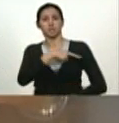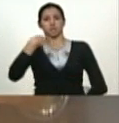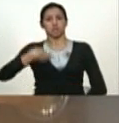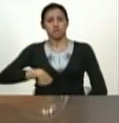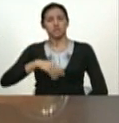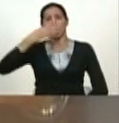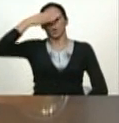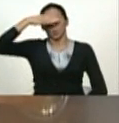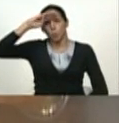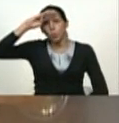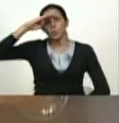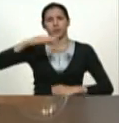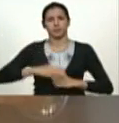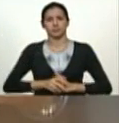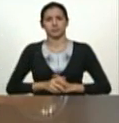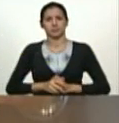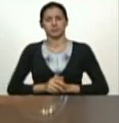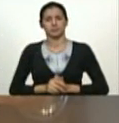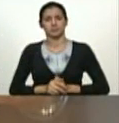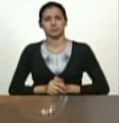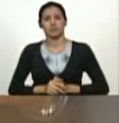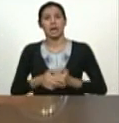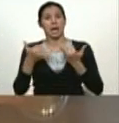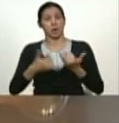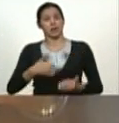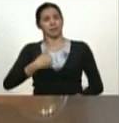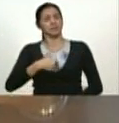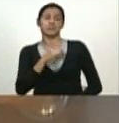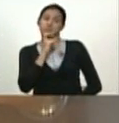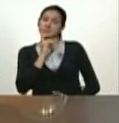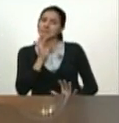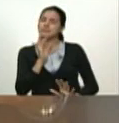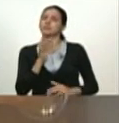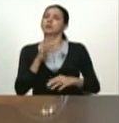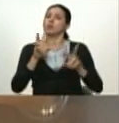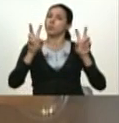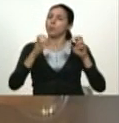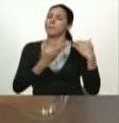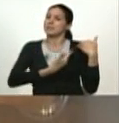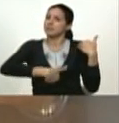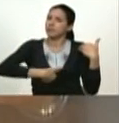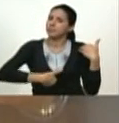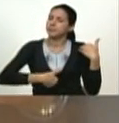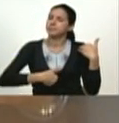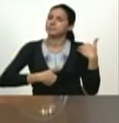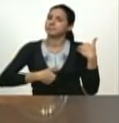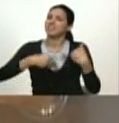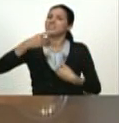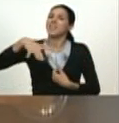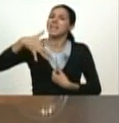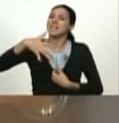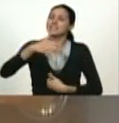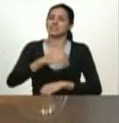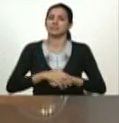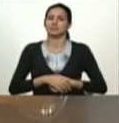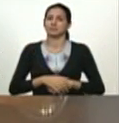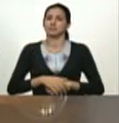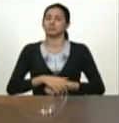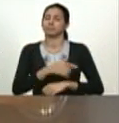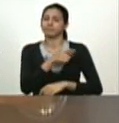Cuba ahora Argentina es difícil porque bueno la derecha sabotea toda la cooperación